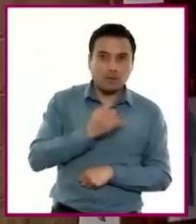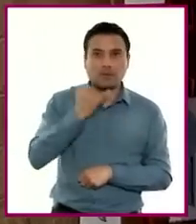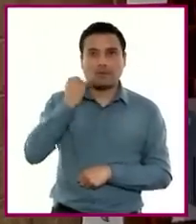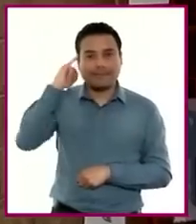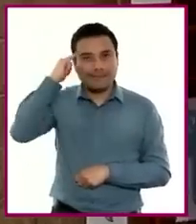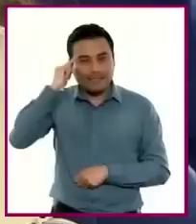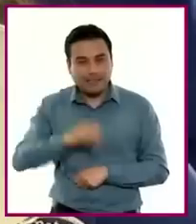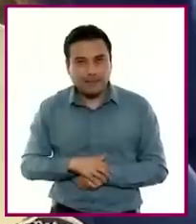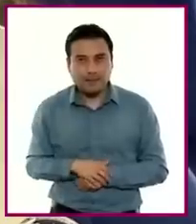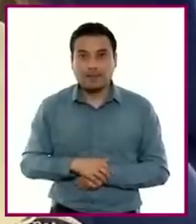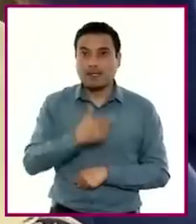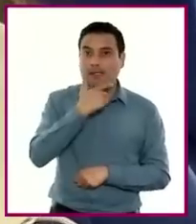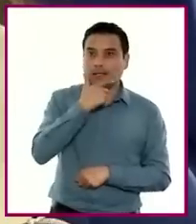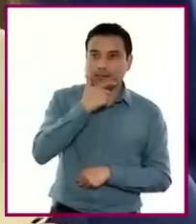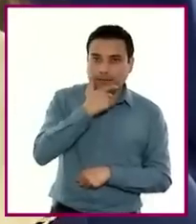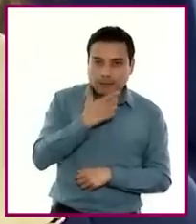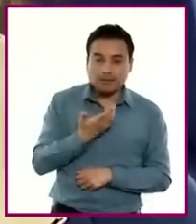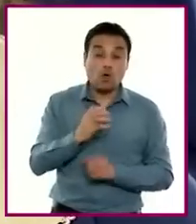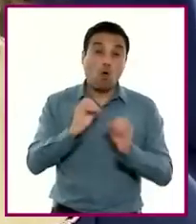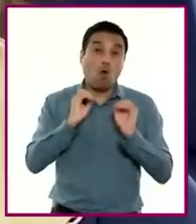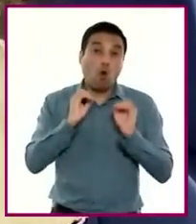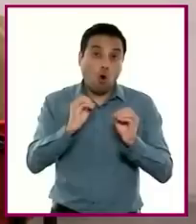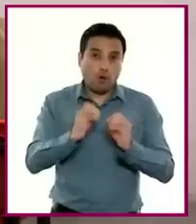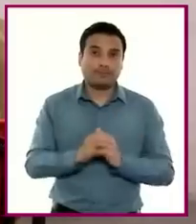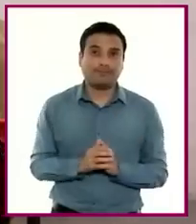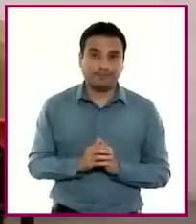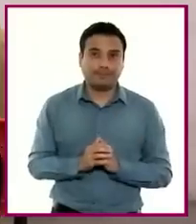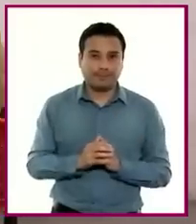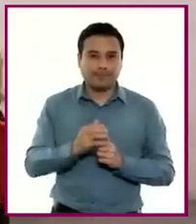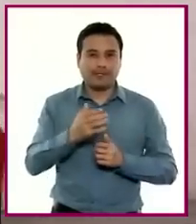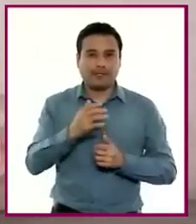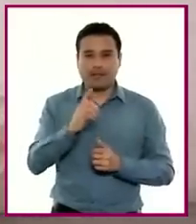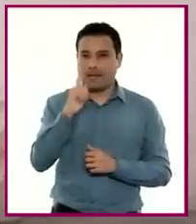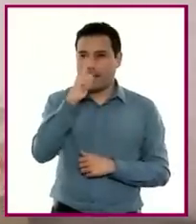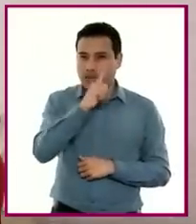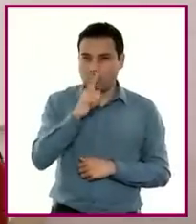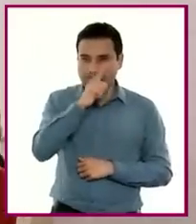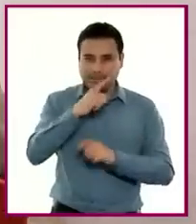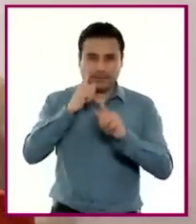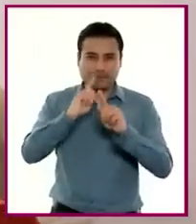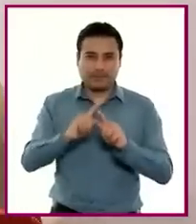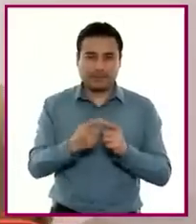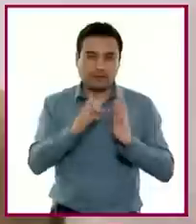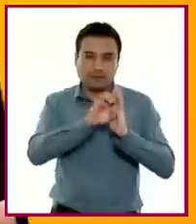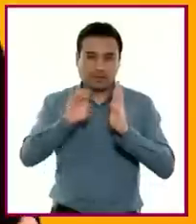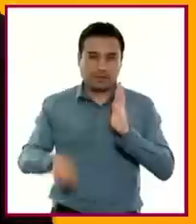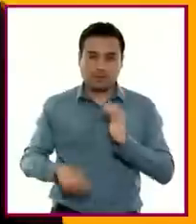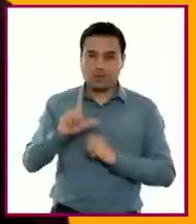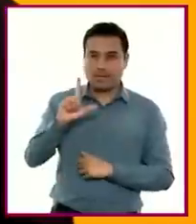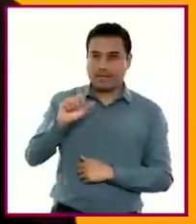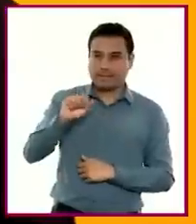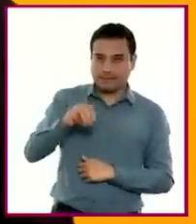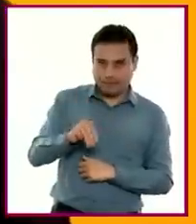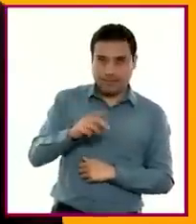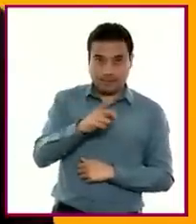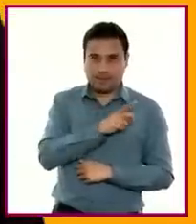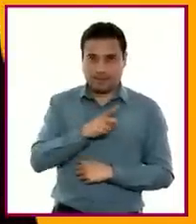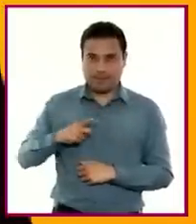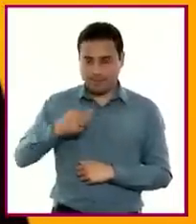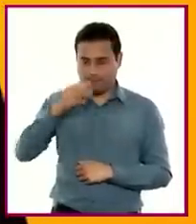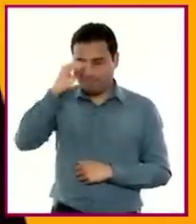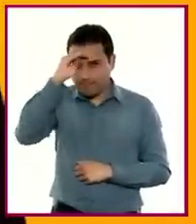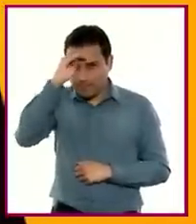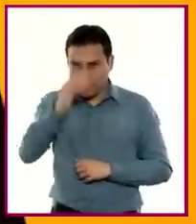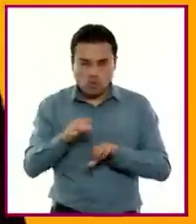como lengua extranjera o, en su caso, lenguajes alternativos como la lengua de señas. En ese sentido, se